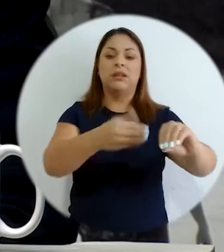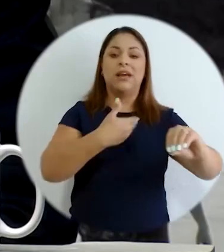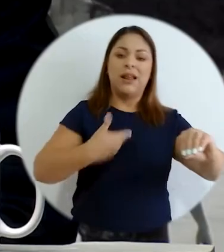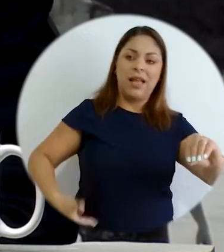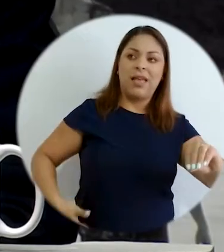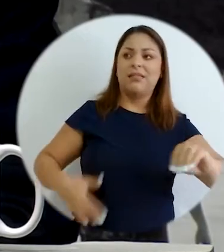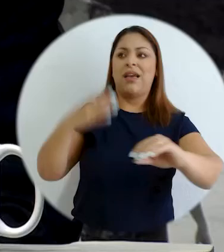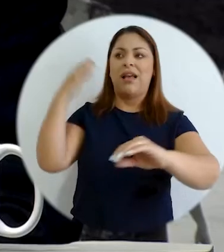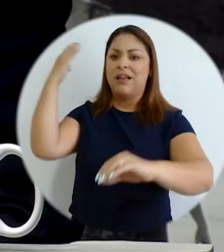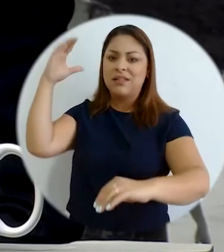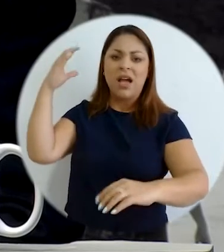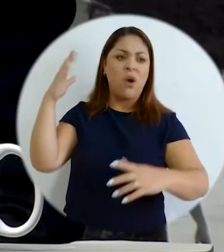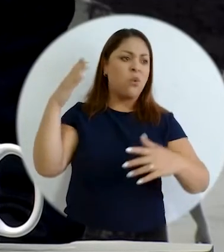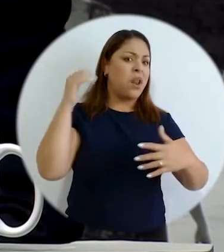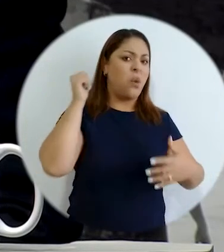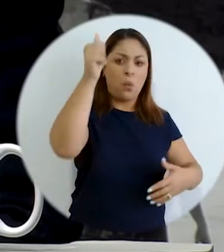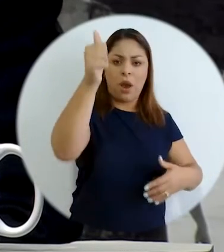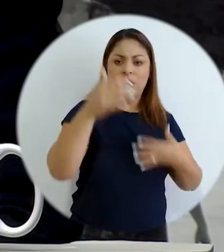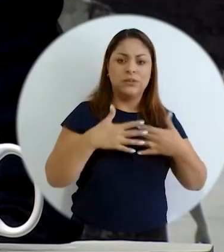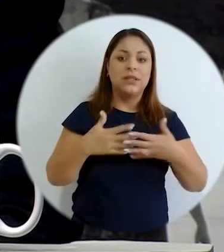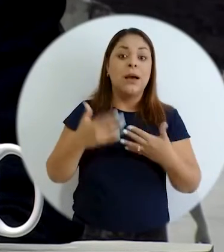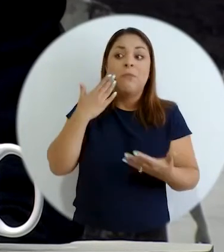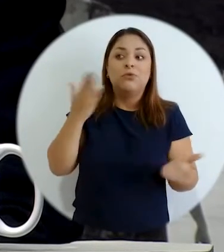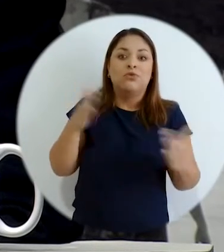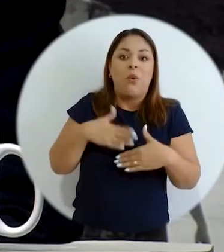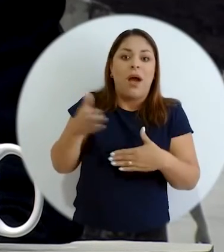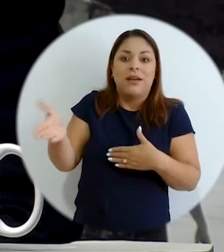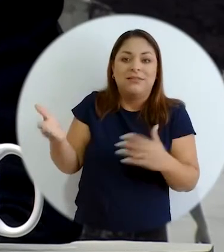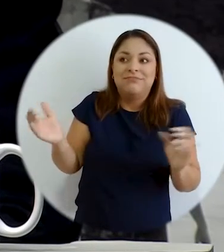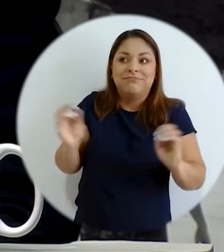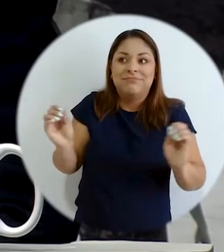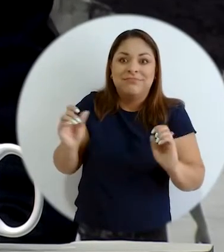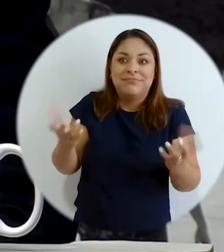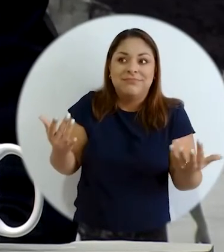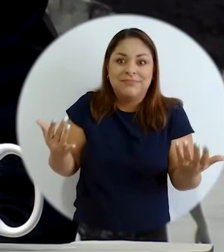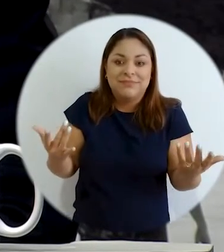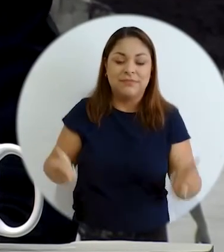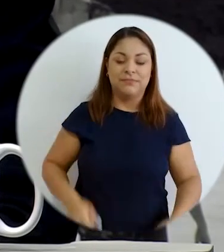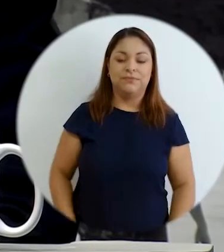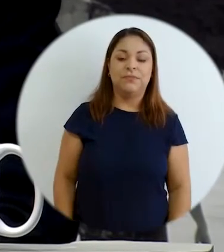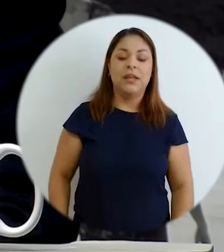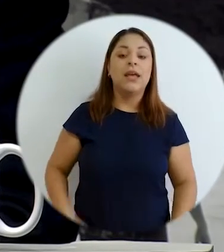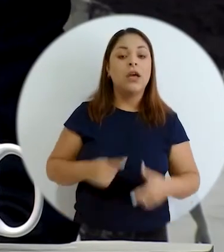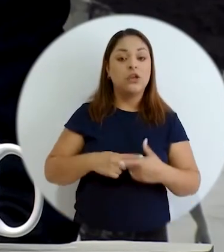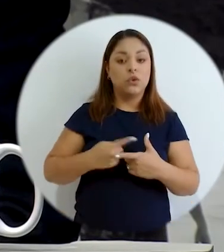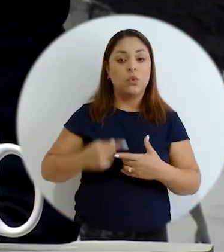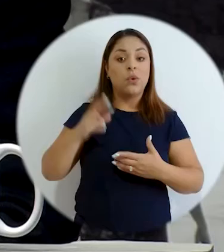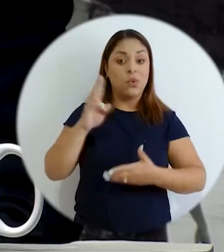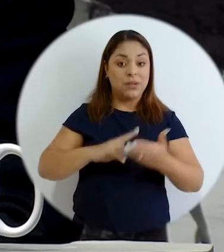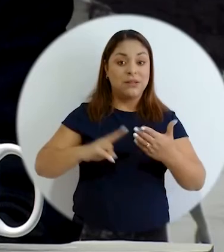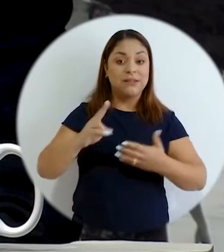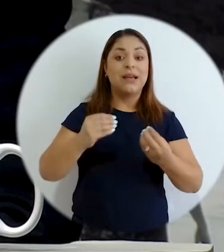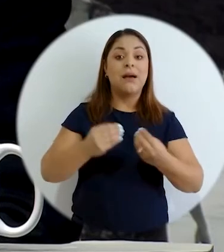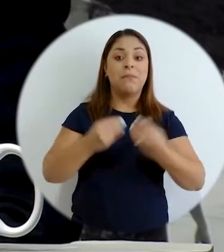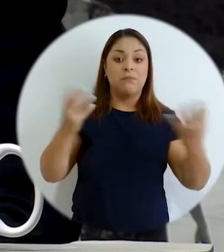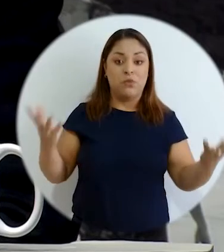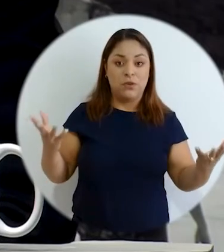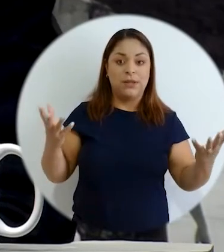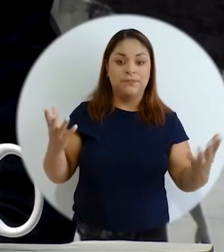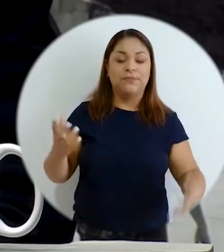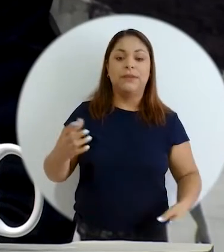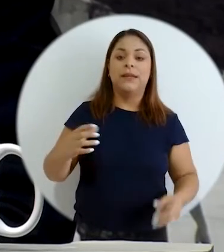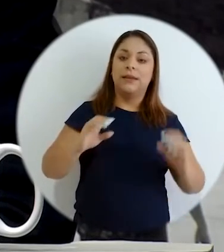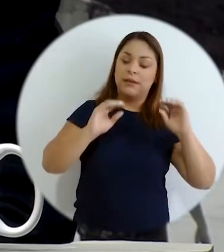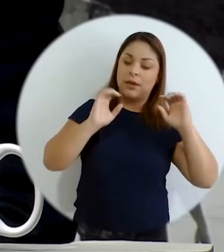¿por qué? porque no se ha logrado proteger una capacidad de respuesta entonces las universidades públicas como tales en materia